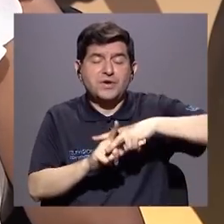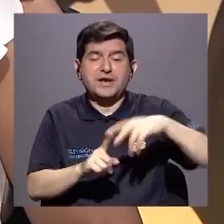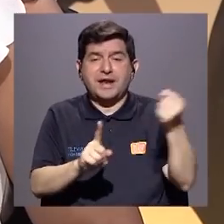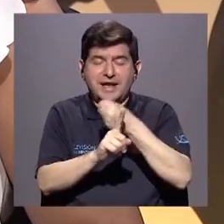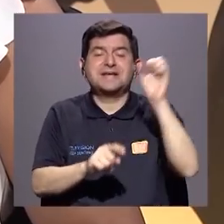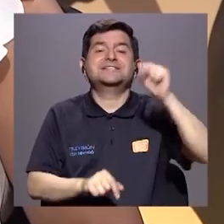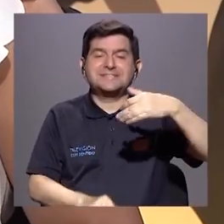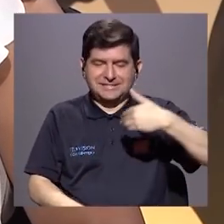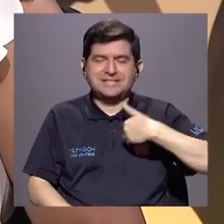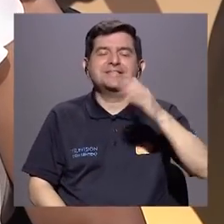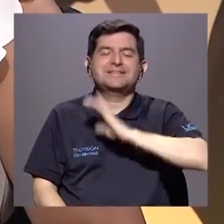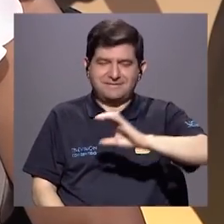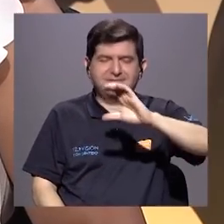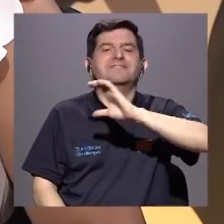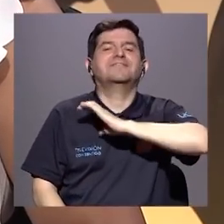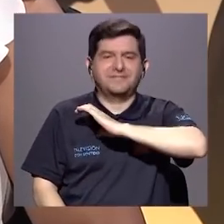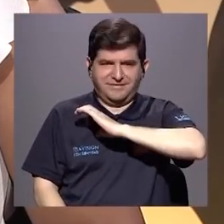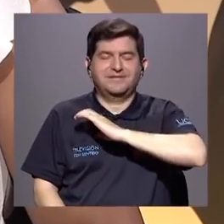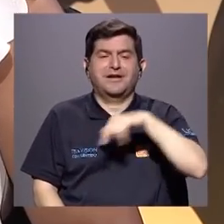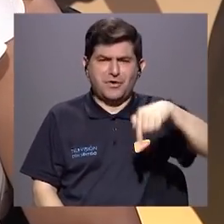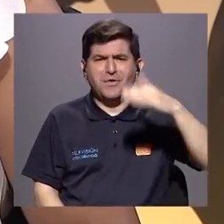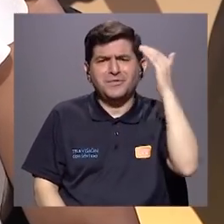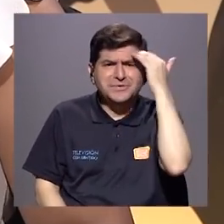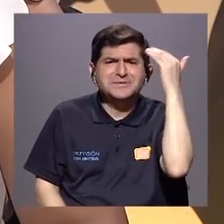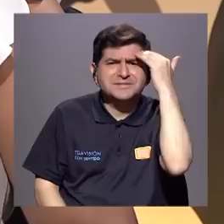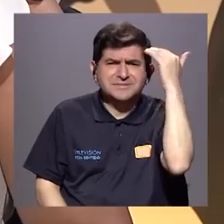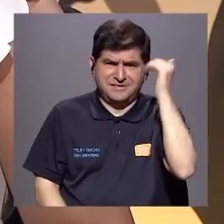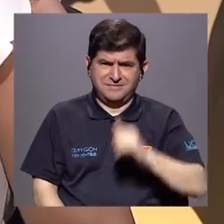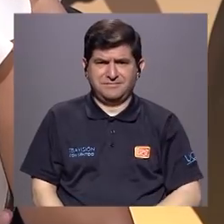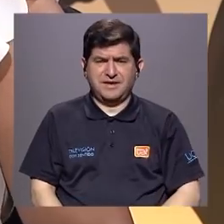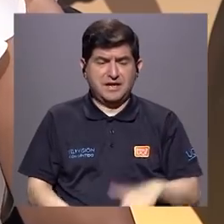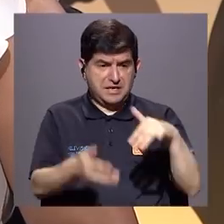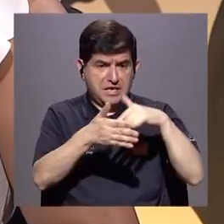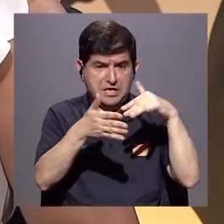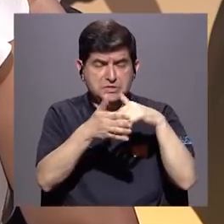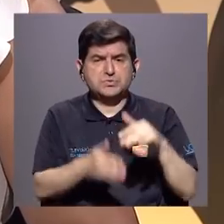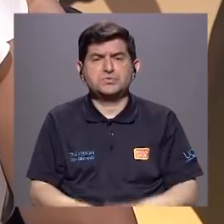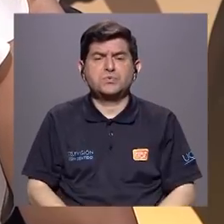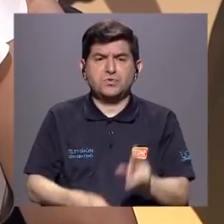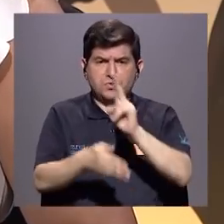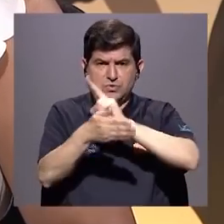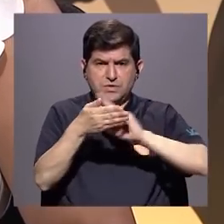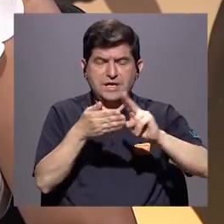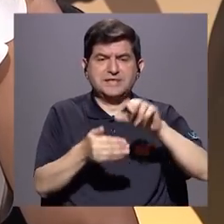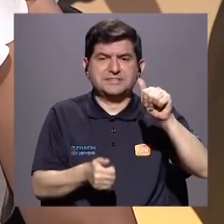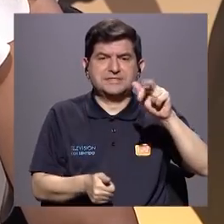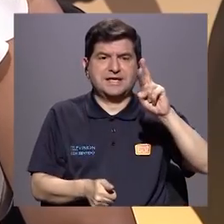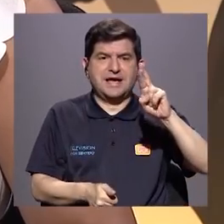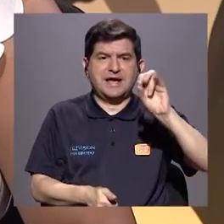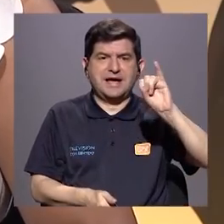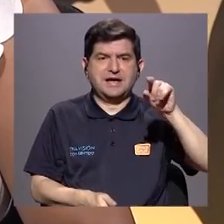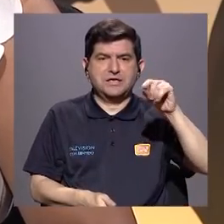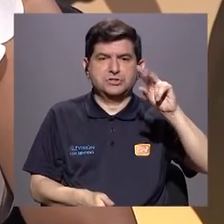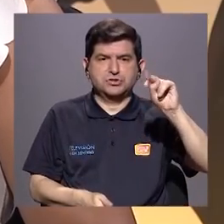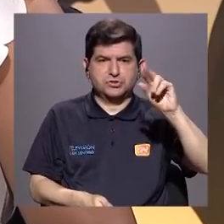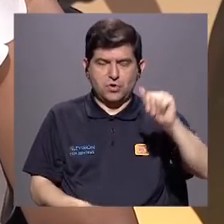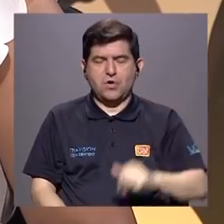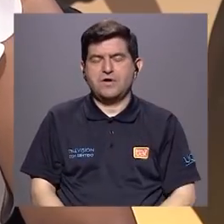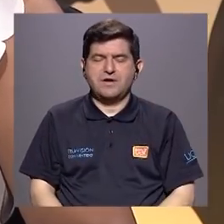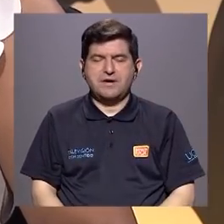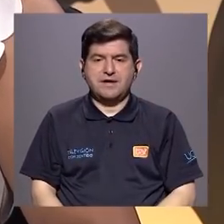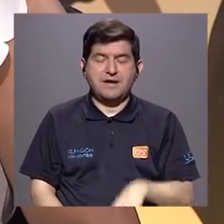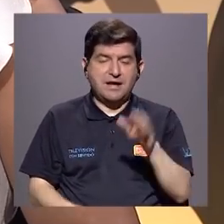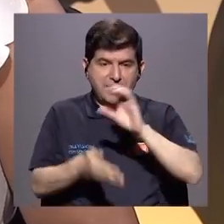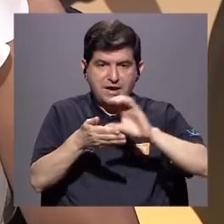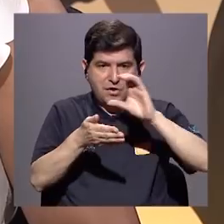violencia sí tiene una particularidad. Hoy sabemos, en estudios por ejemplo en la Universidad de Arizona, de la doctora Becky Latt,